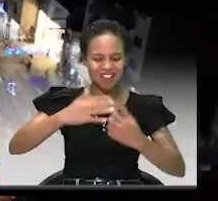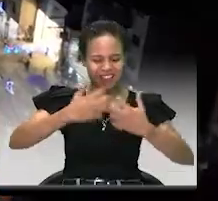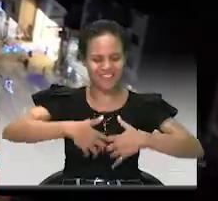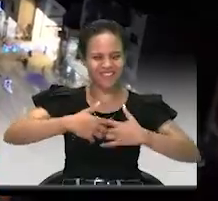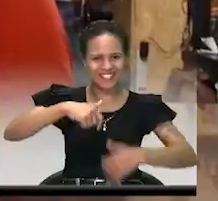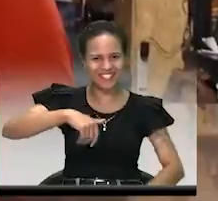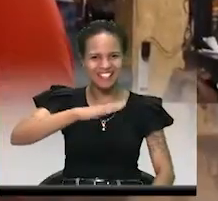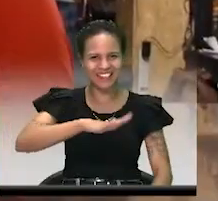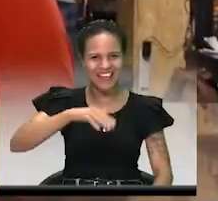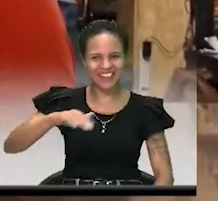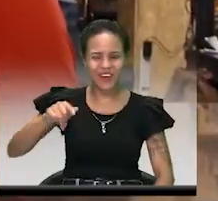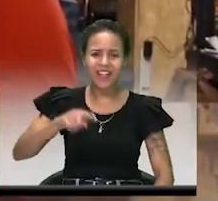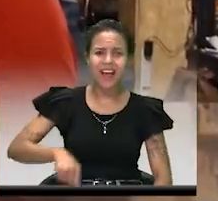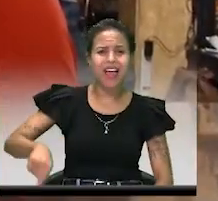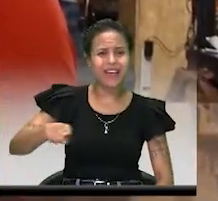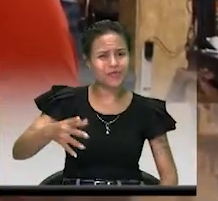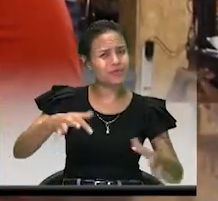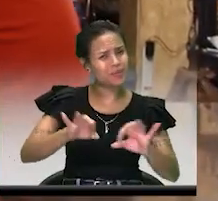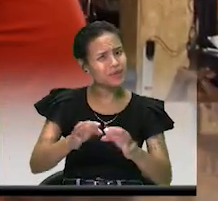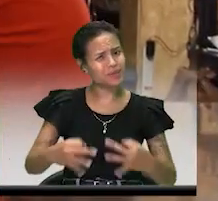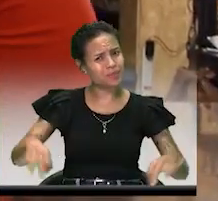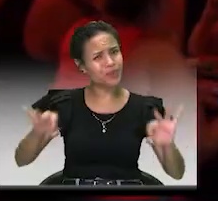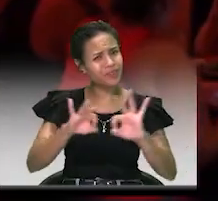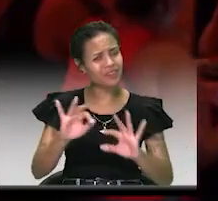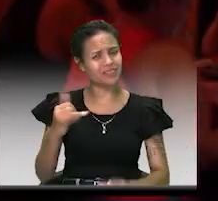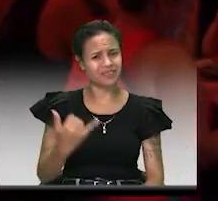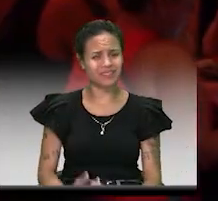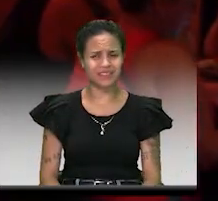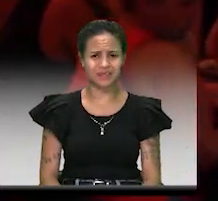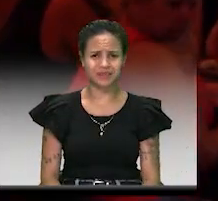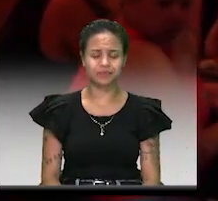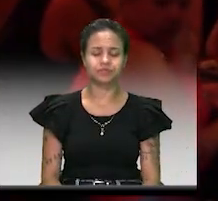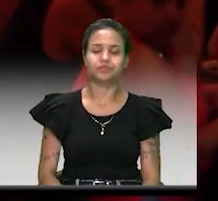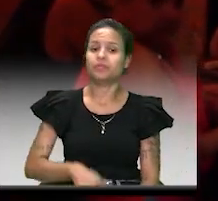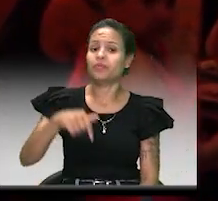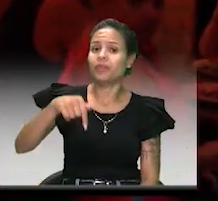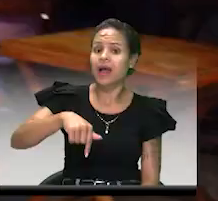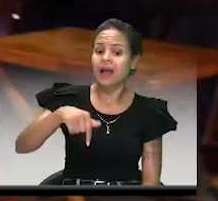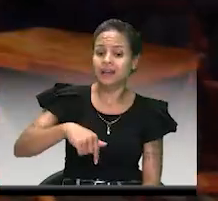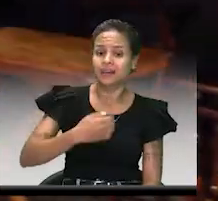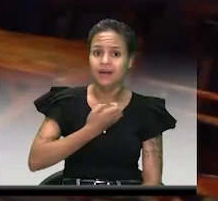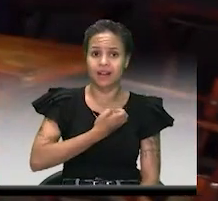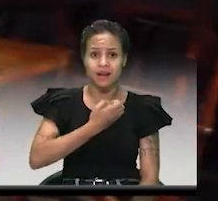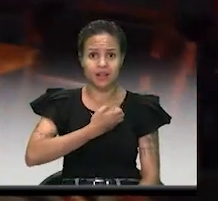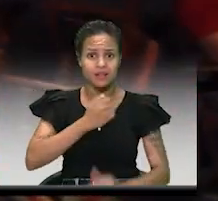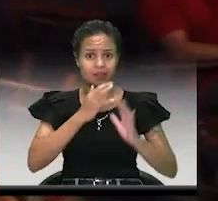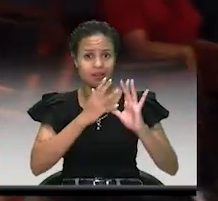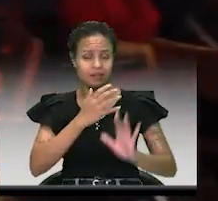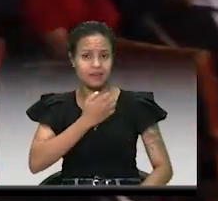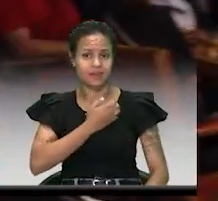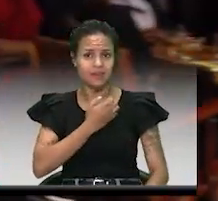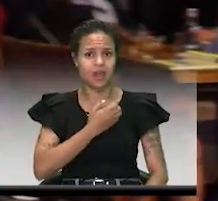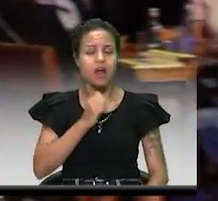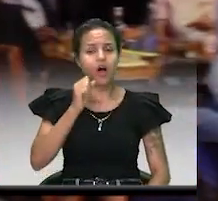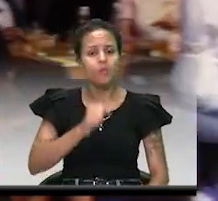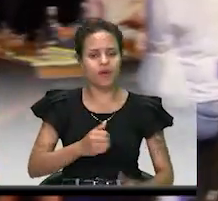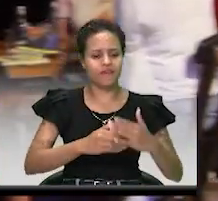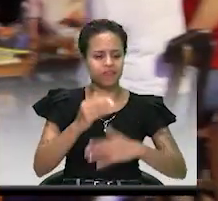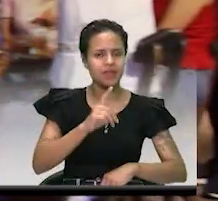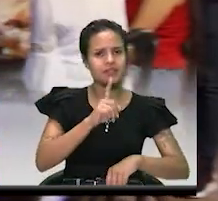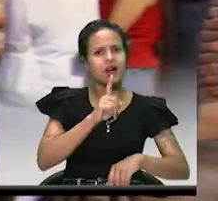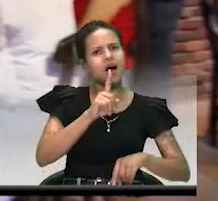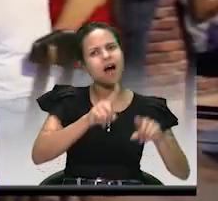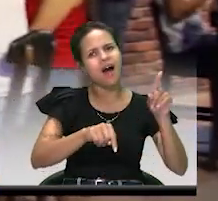también son protagonistas. Es por esto que la Alcaldía autorizó la extensión de horarios en algunos